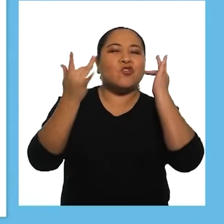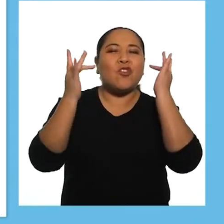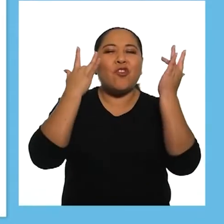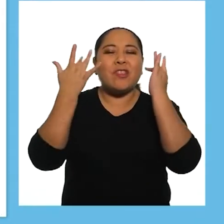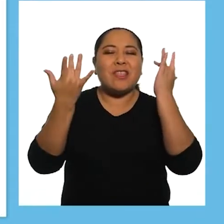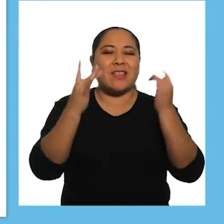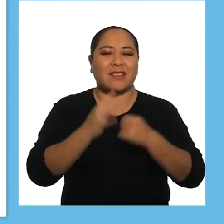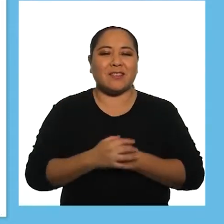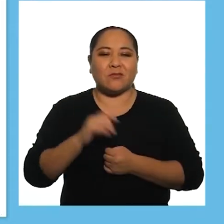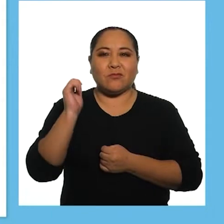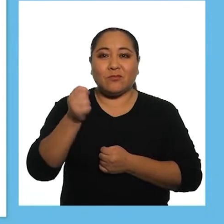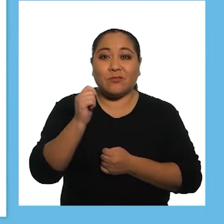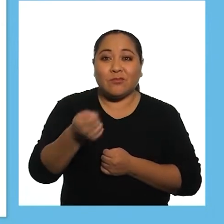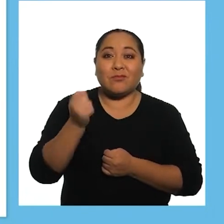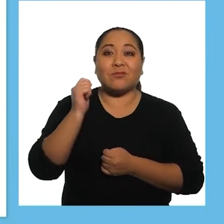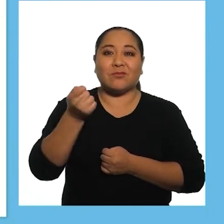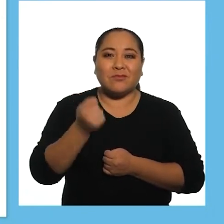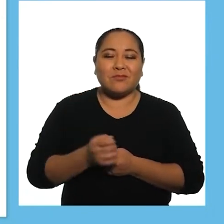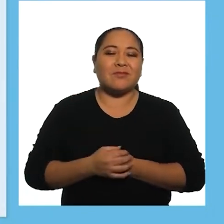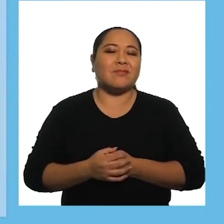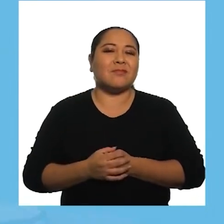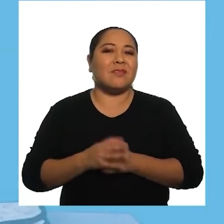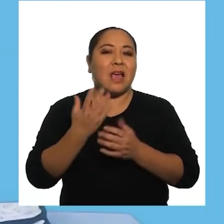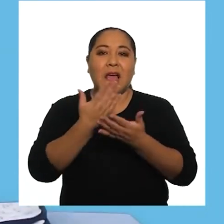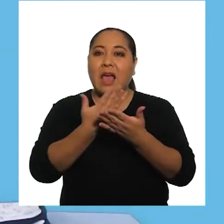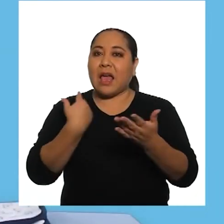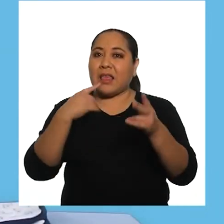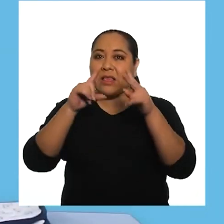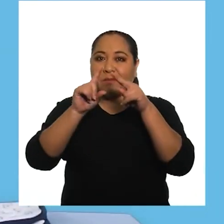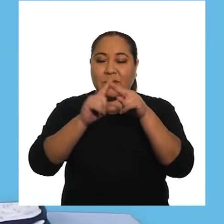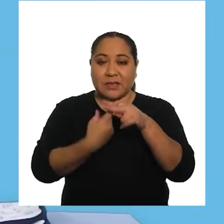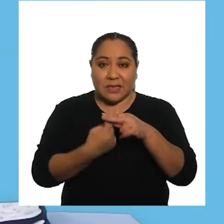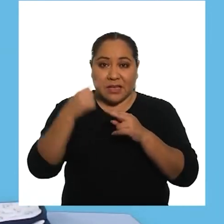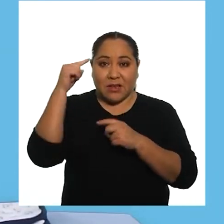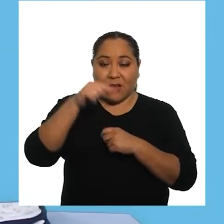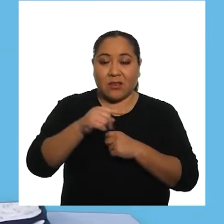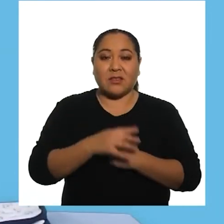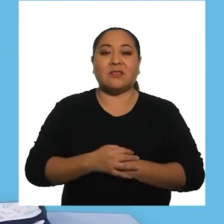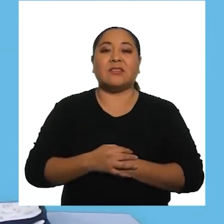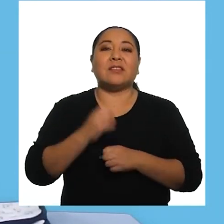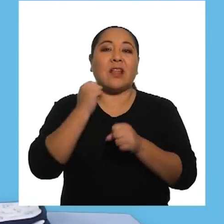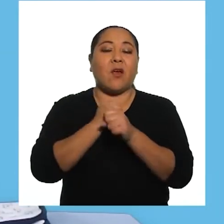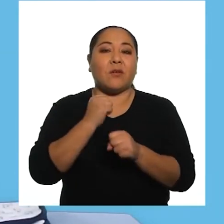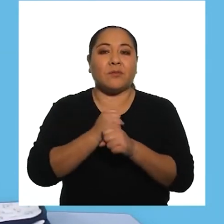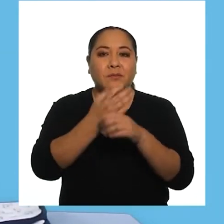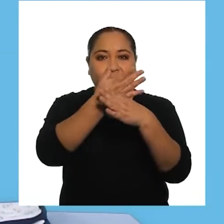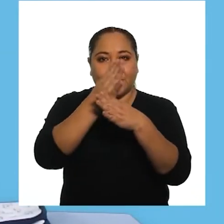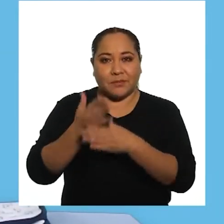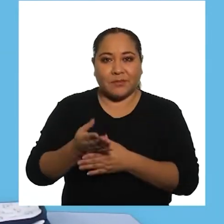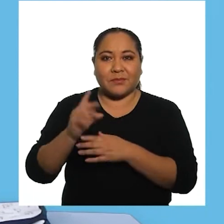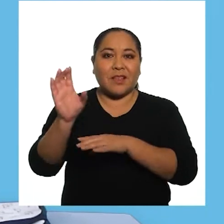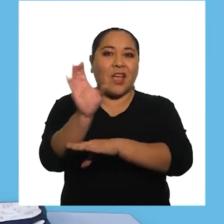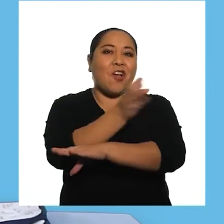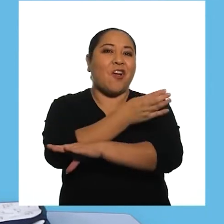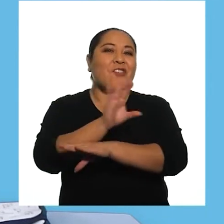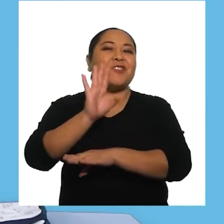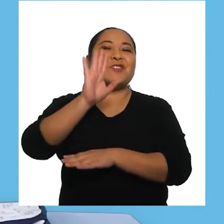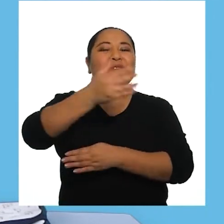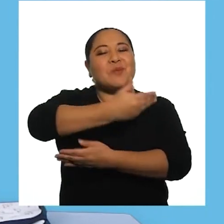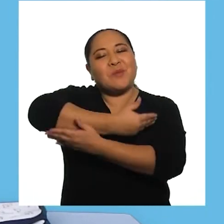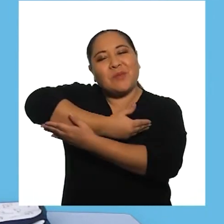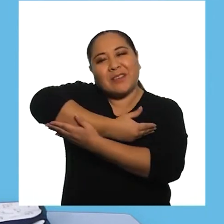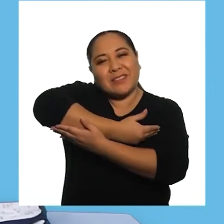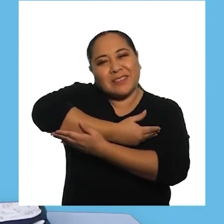que haga sonidos al moverlo. Antes de iniciar con la actividad, quiero que compartan la siguiente